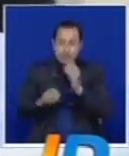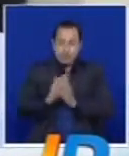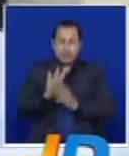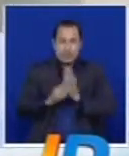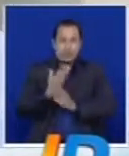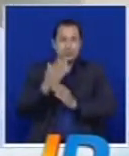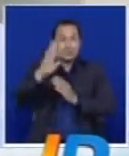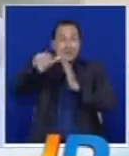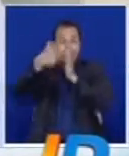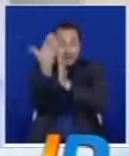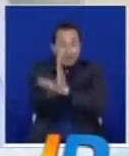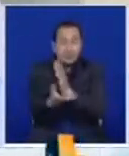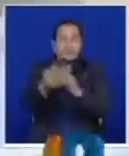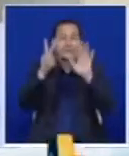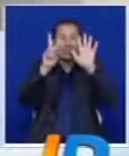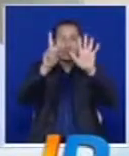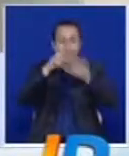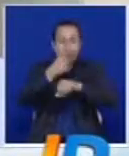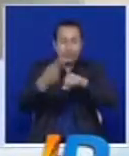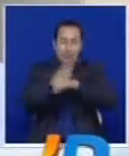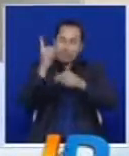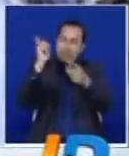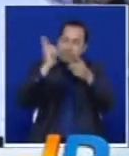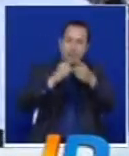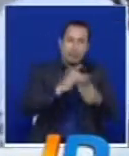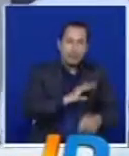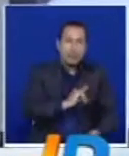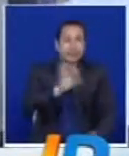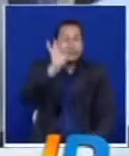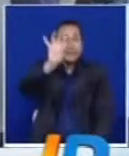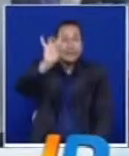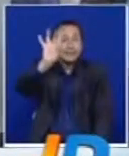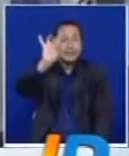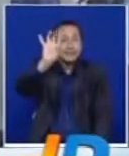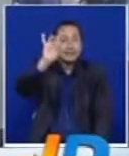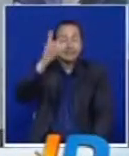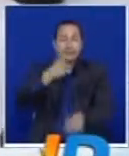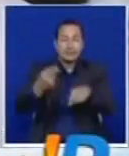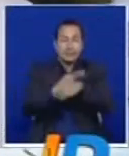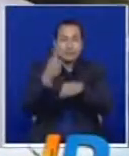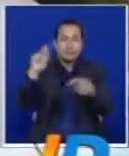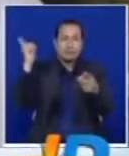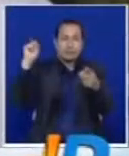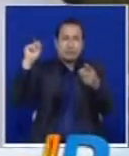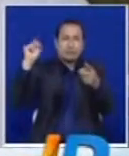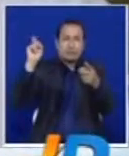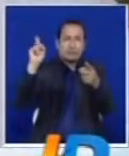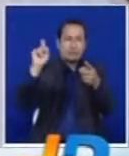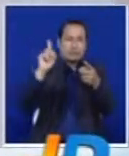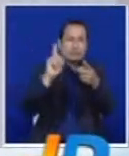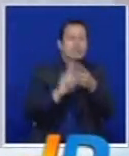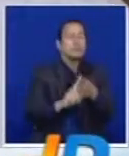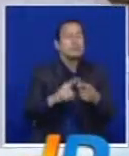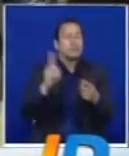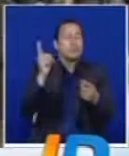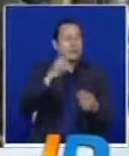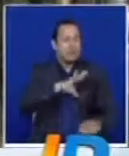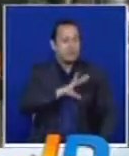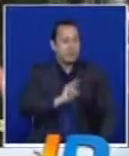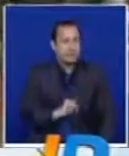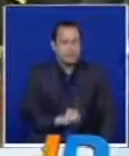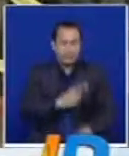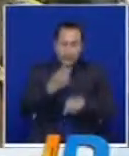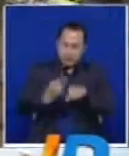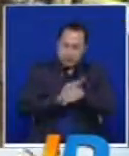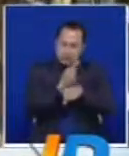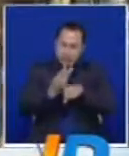Estamos hablando de 15 horas para llegar a la Sultana del Valle. Pese a esto, los mandatarios aseguran que tantas horas de viaje